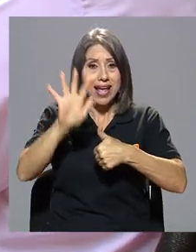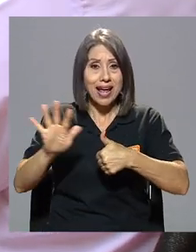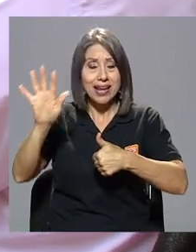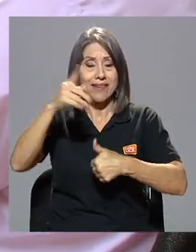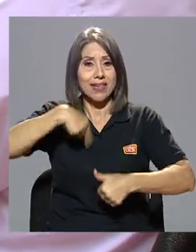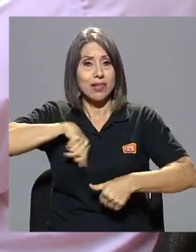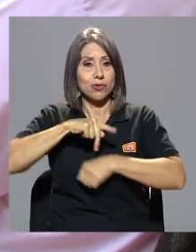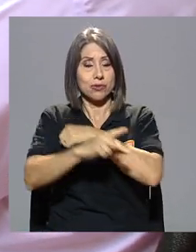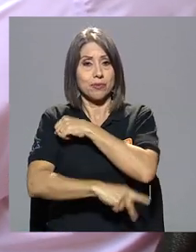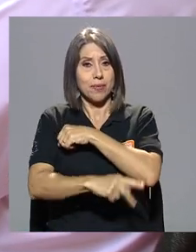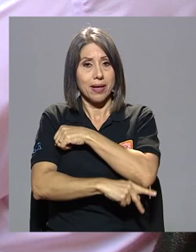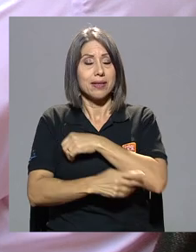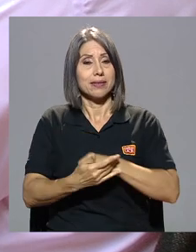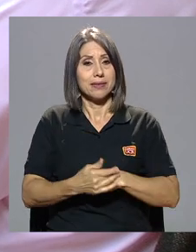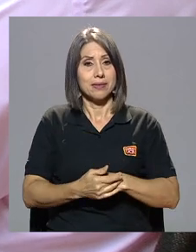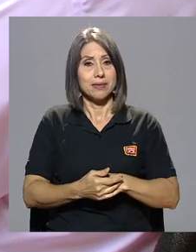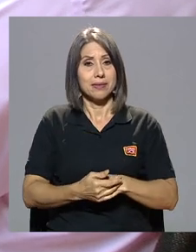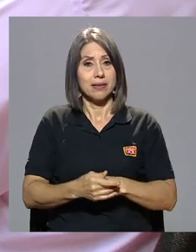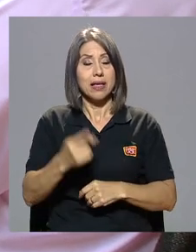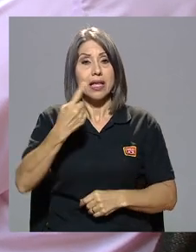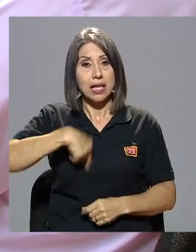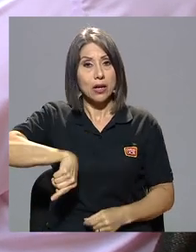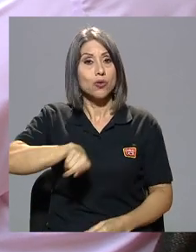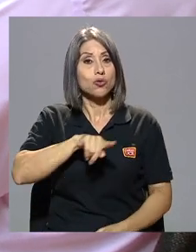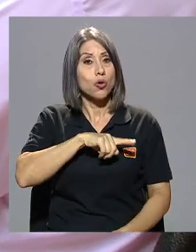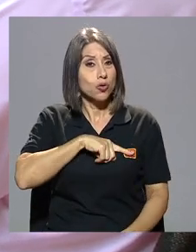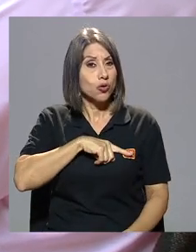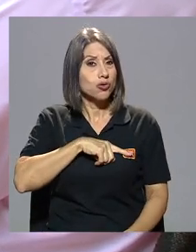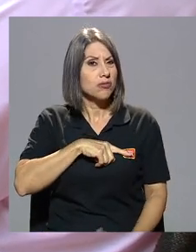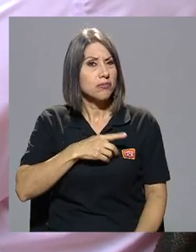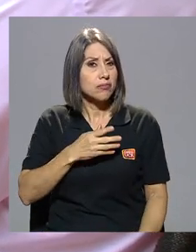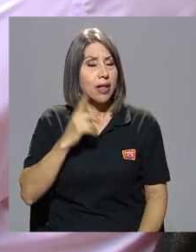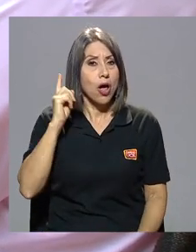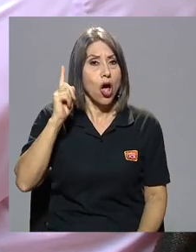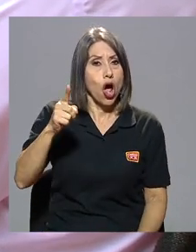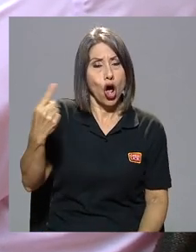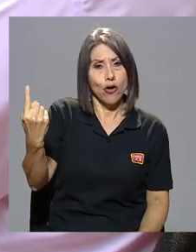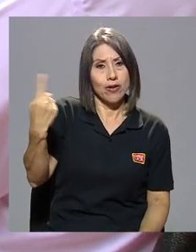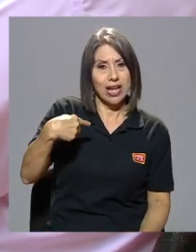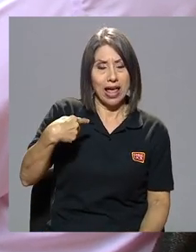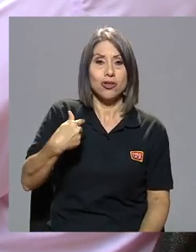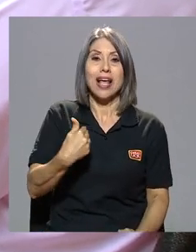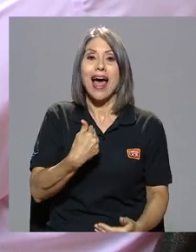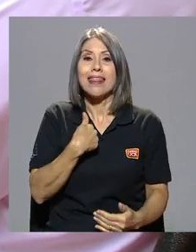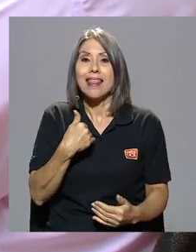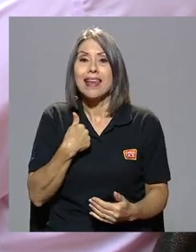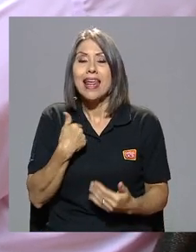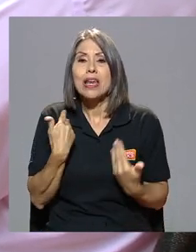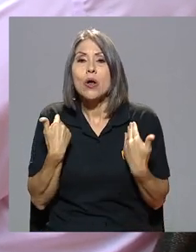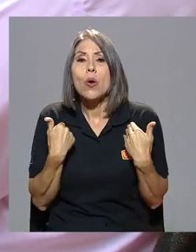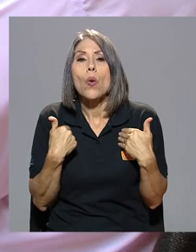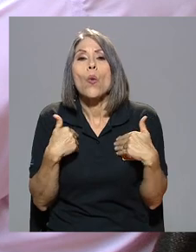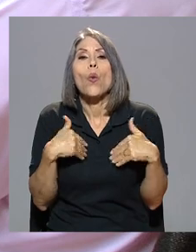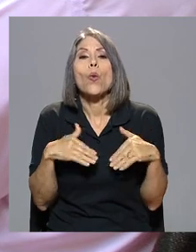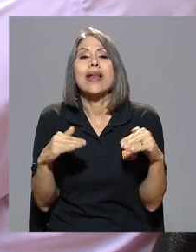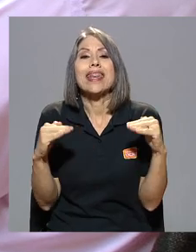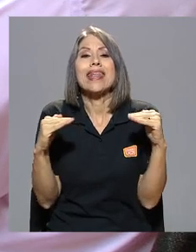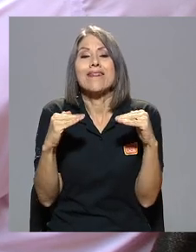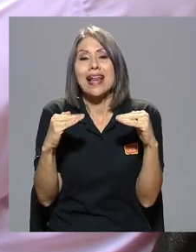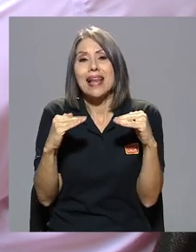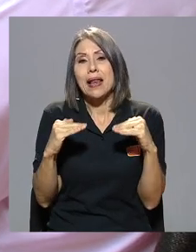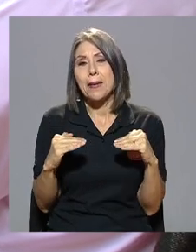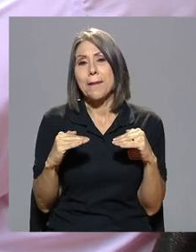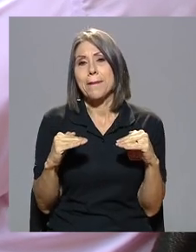y en nuestro país y que nosotros estábamos obligados entonces a tener algún grado básico mínimo